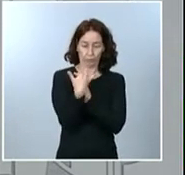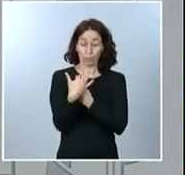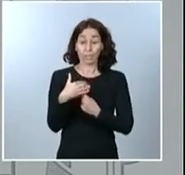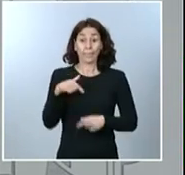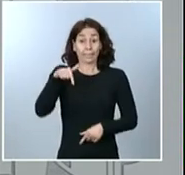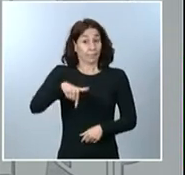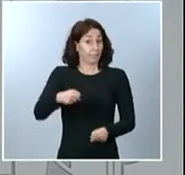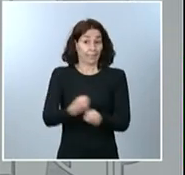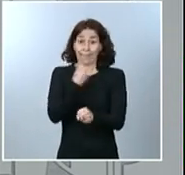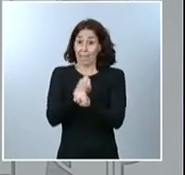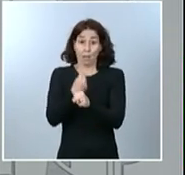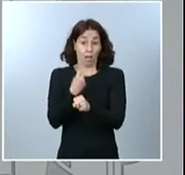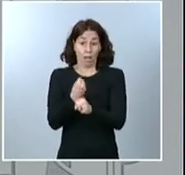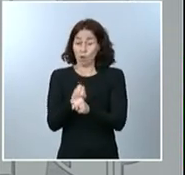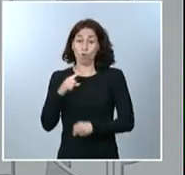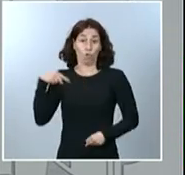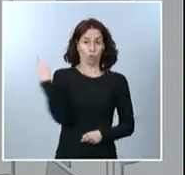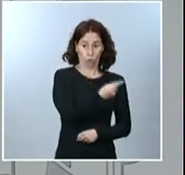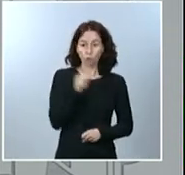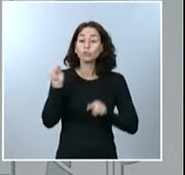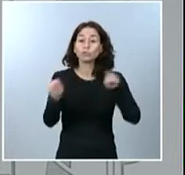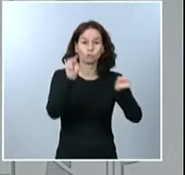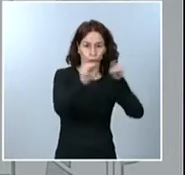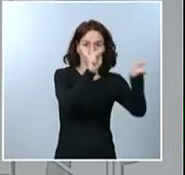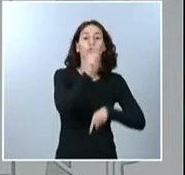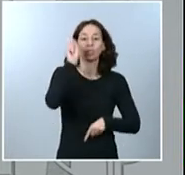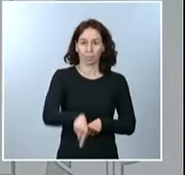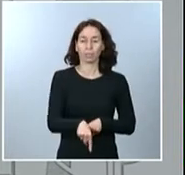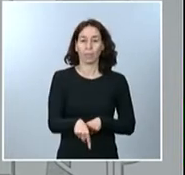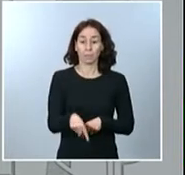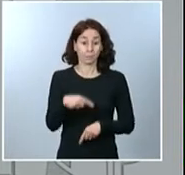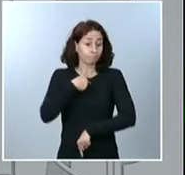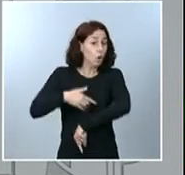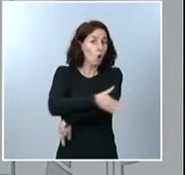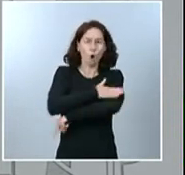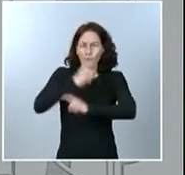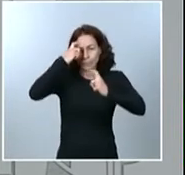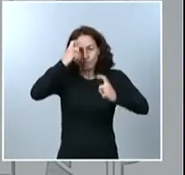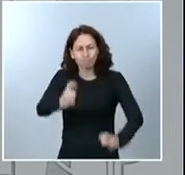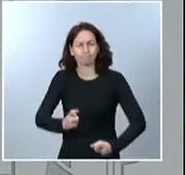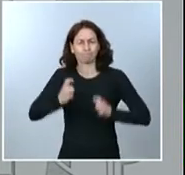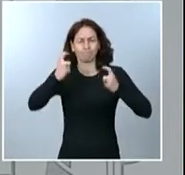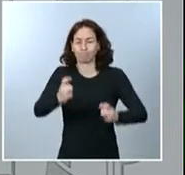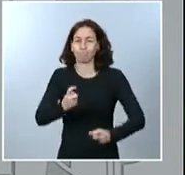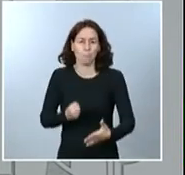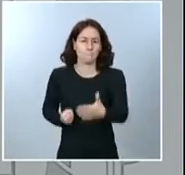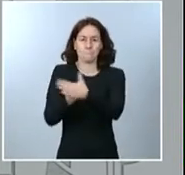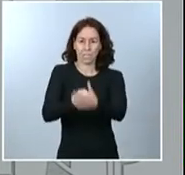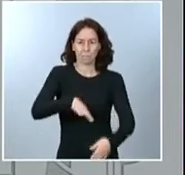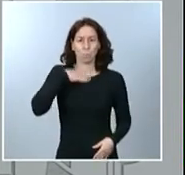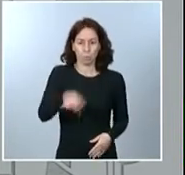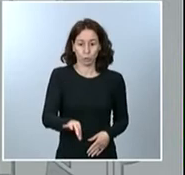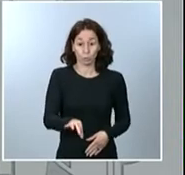y cada uno de nosotros. Y desde el Gobierno de España pondremos todo el empeño y el esfuerzo que sean necesarios para el buen desarrollo de esta